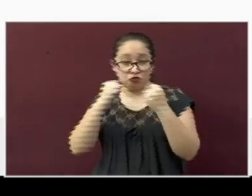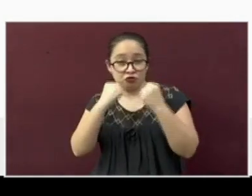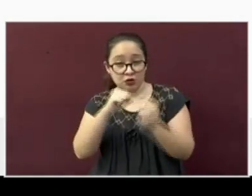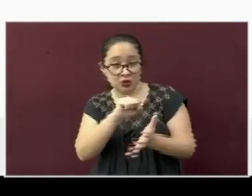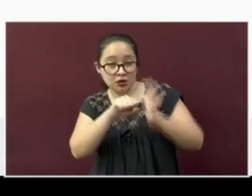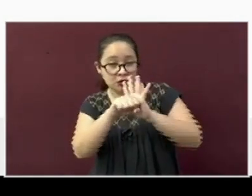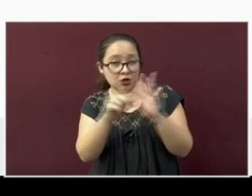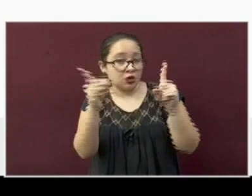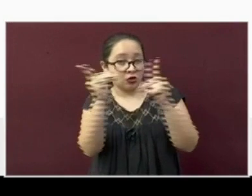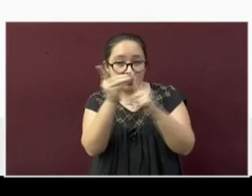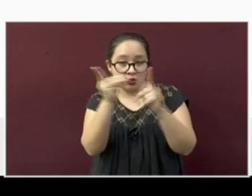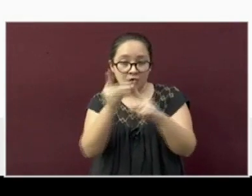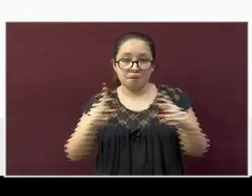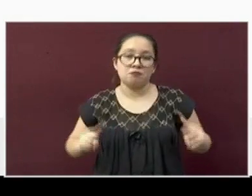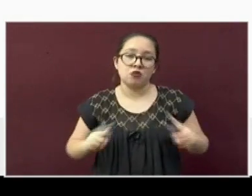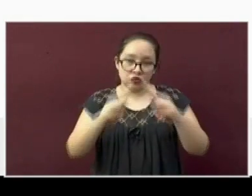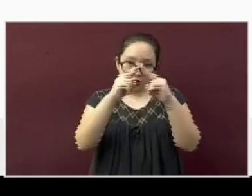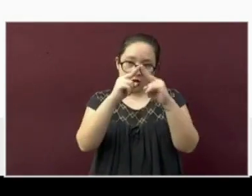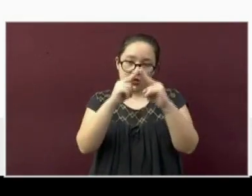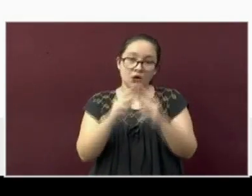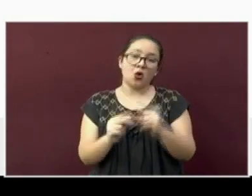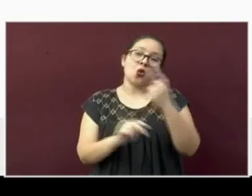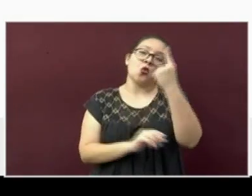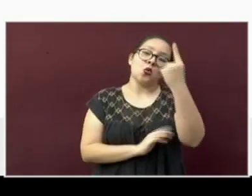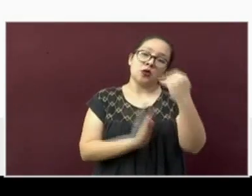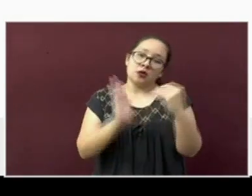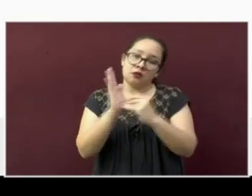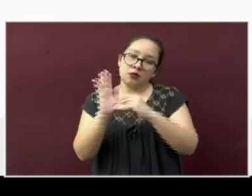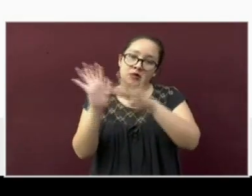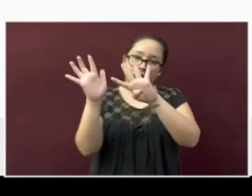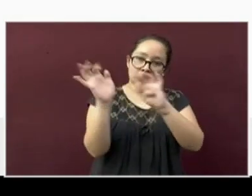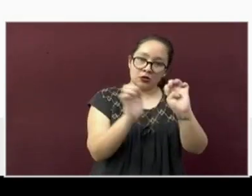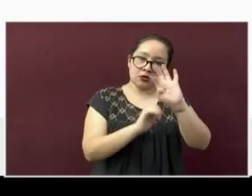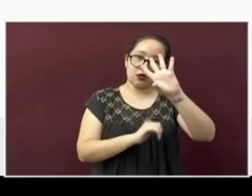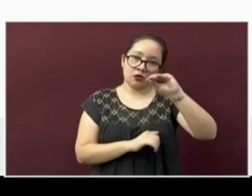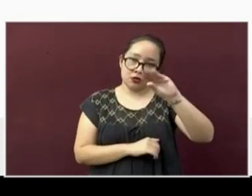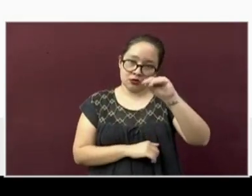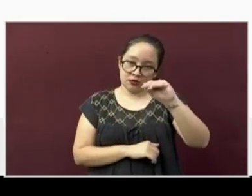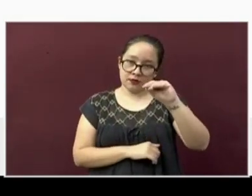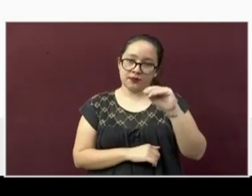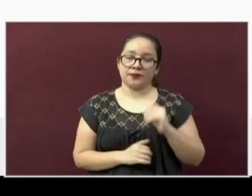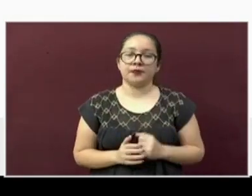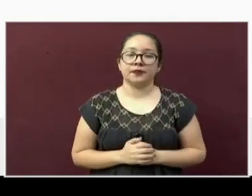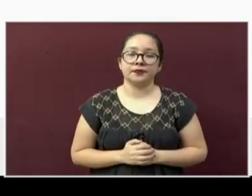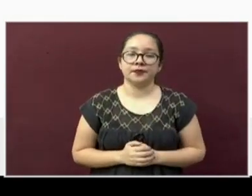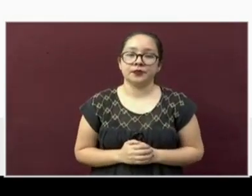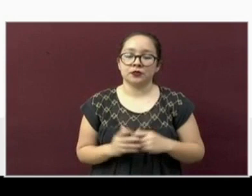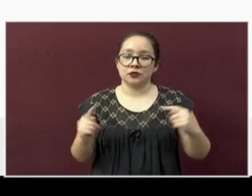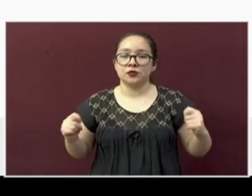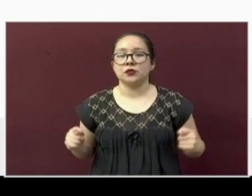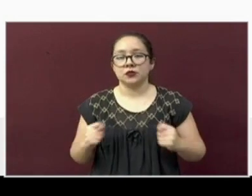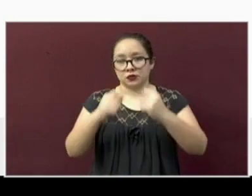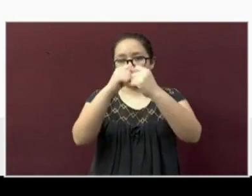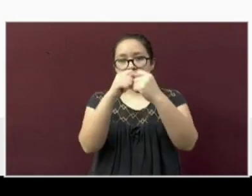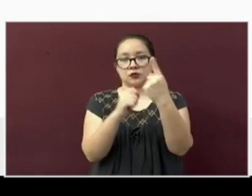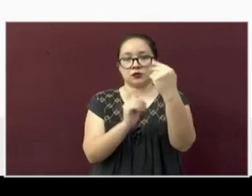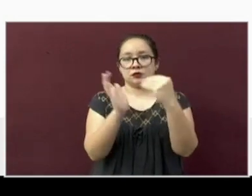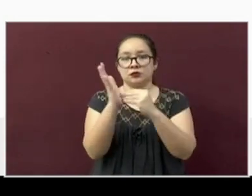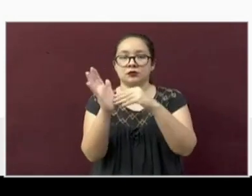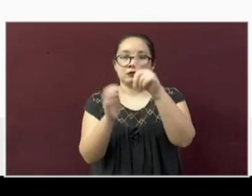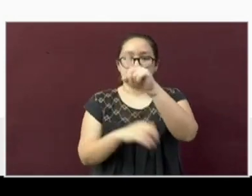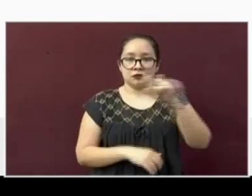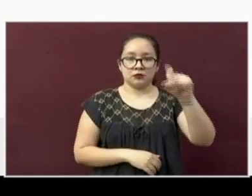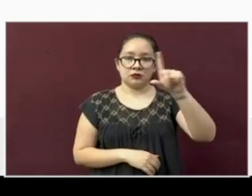se está dando sobre todo en Poza Rica que acumula mil novecientos noventa casos. Tuxpan mil ciento